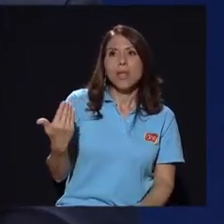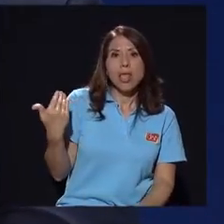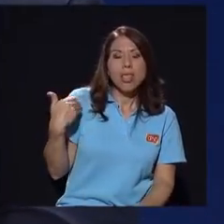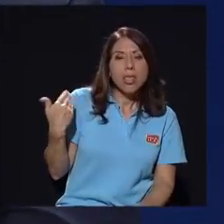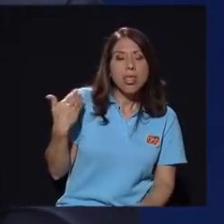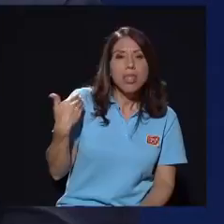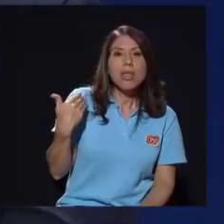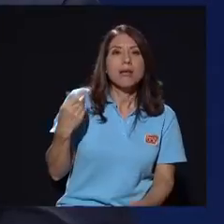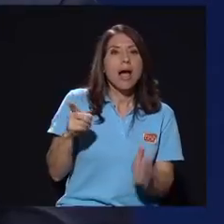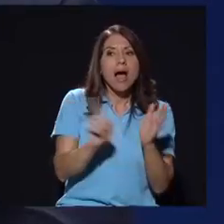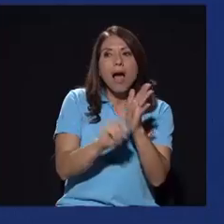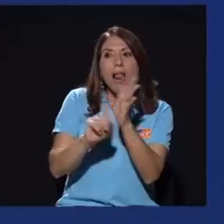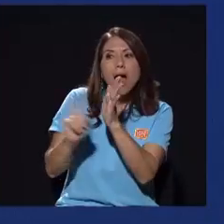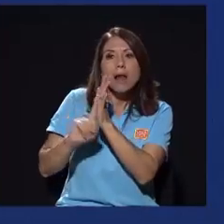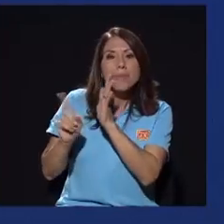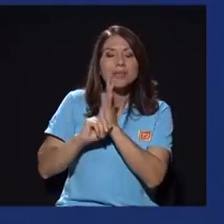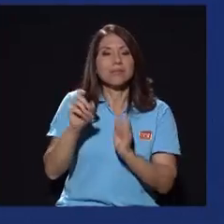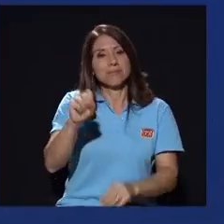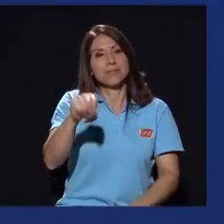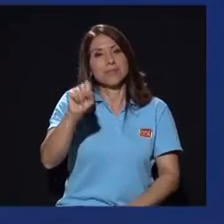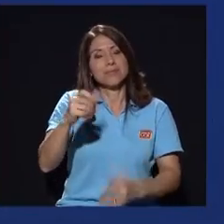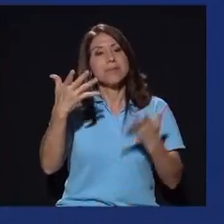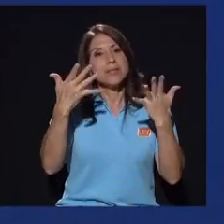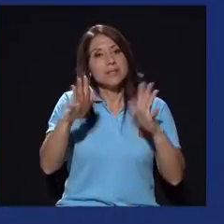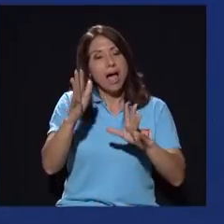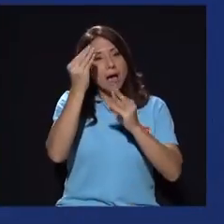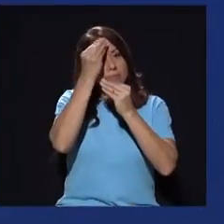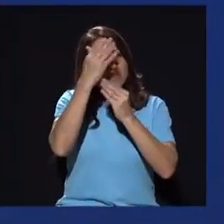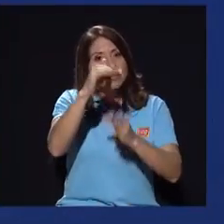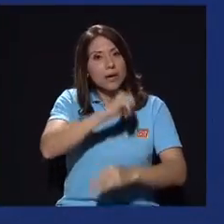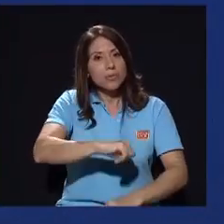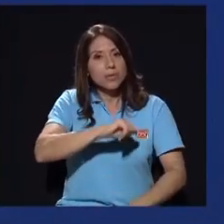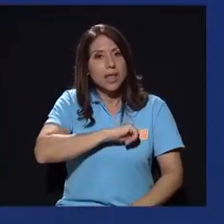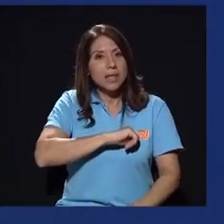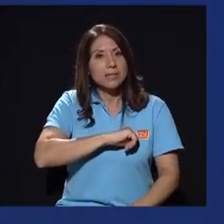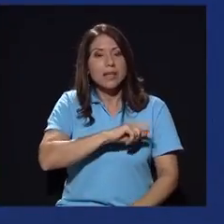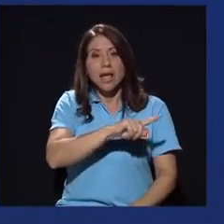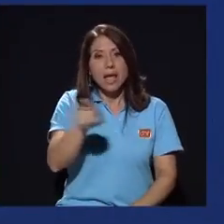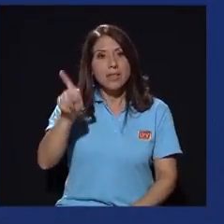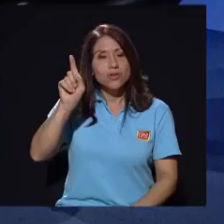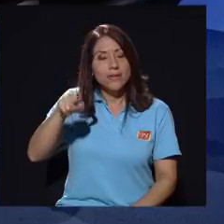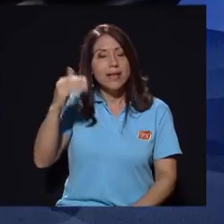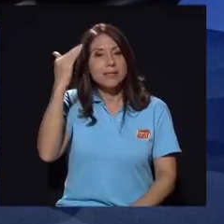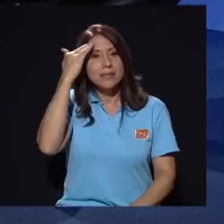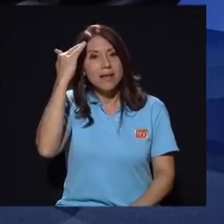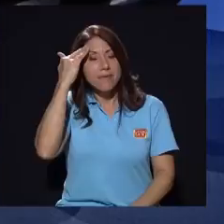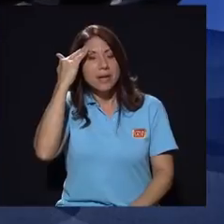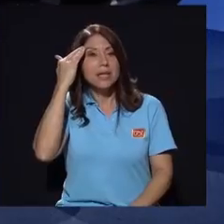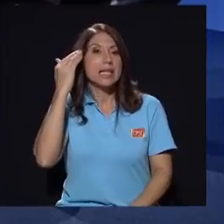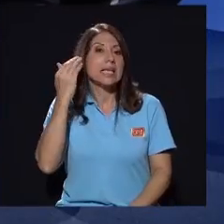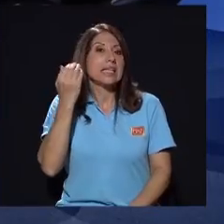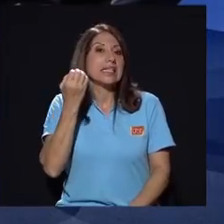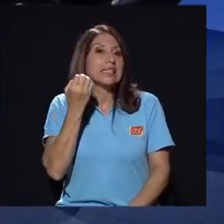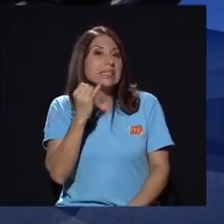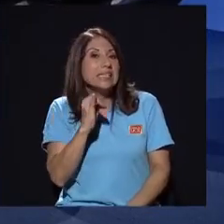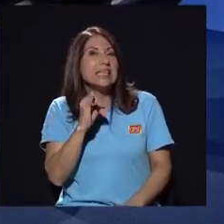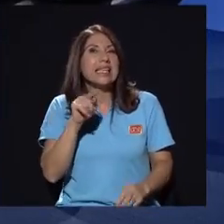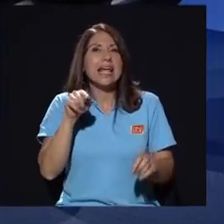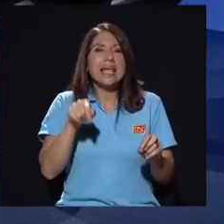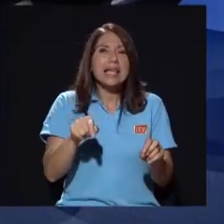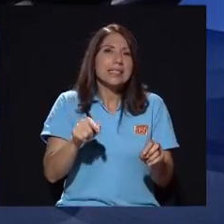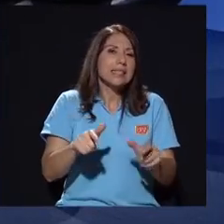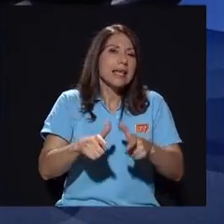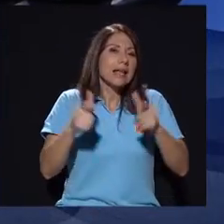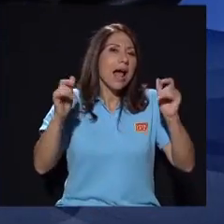se han levantado otras alertas de las cuales las autoridades están informadas y ellos tendrán que determinar si dentro de este gran juego